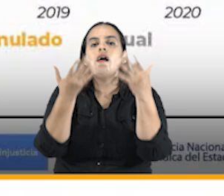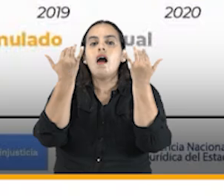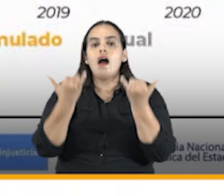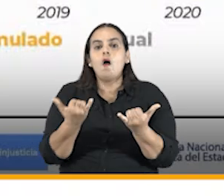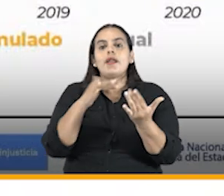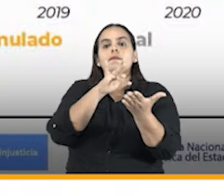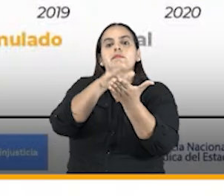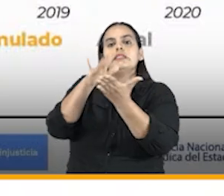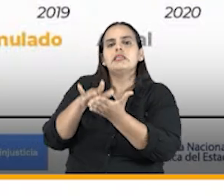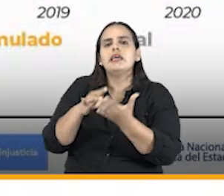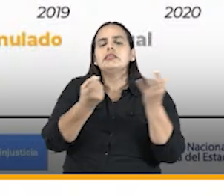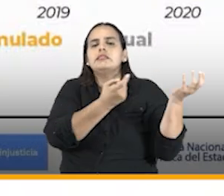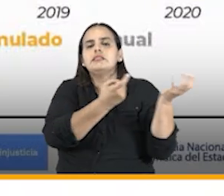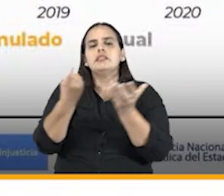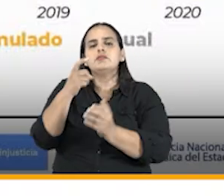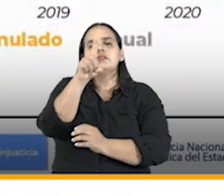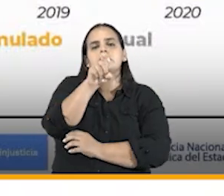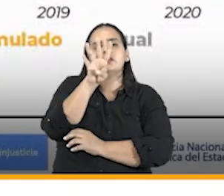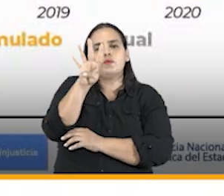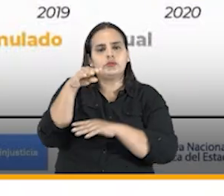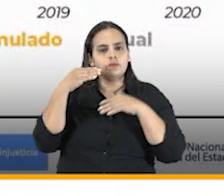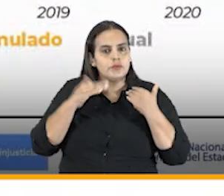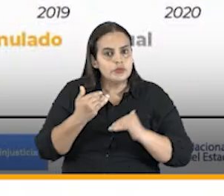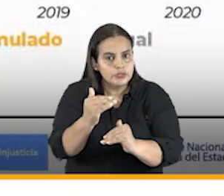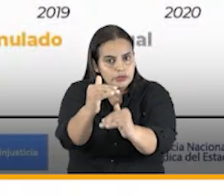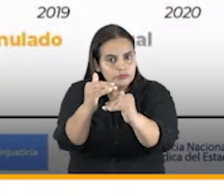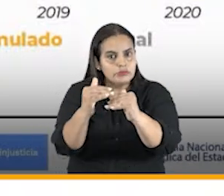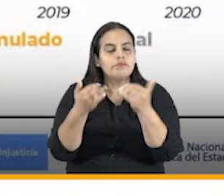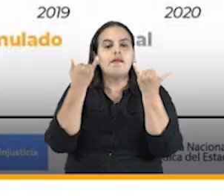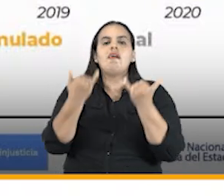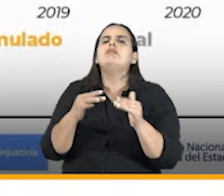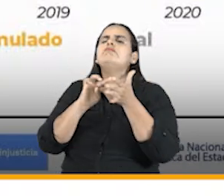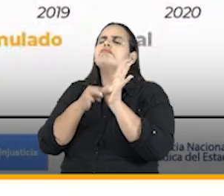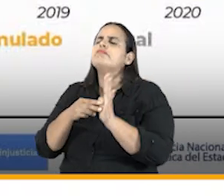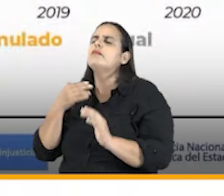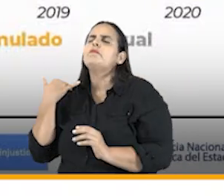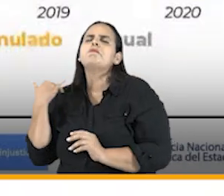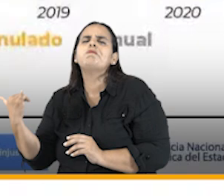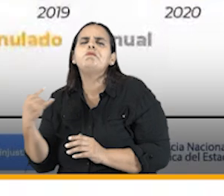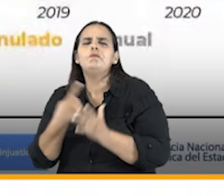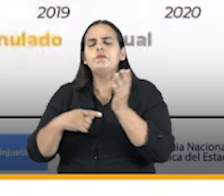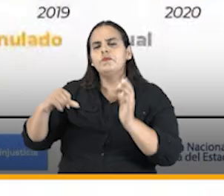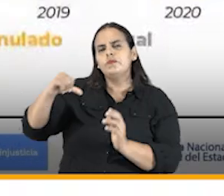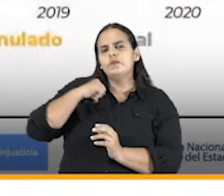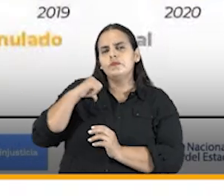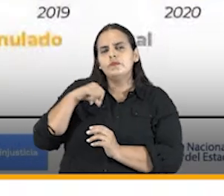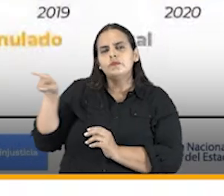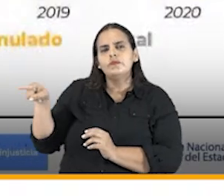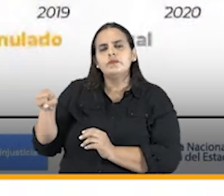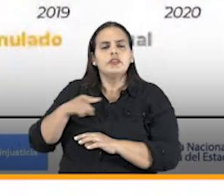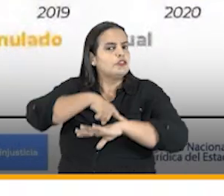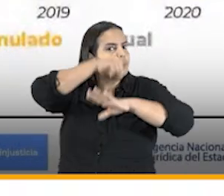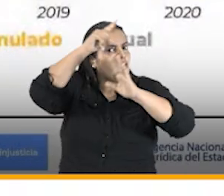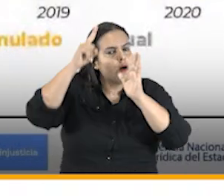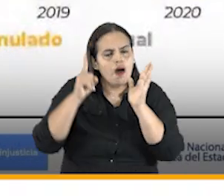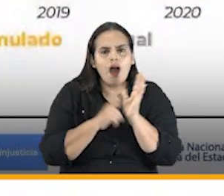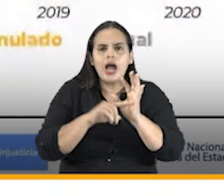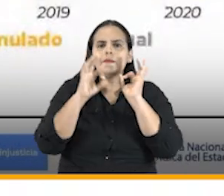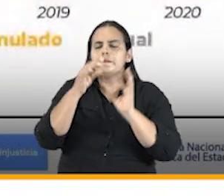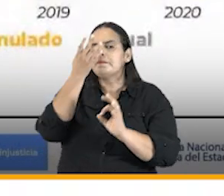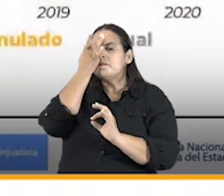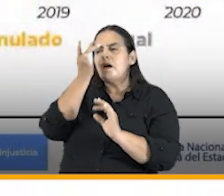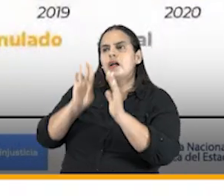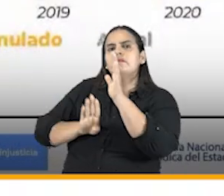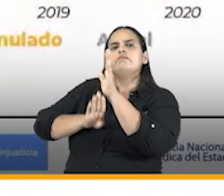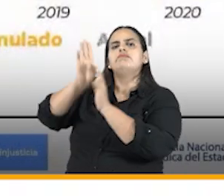664 procesos que tienen una total de pretensiones superior a los 200